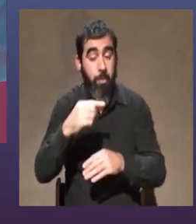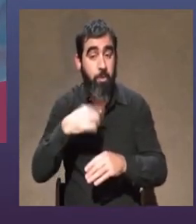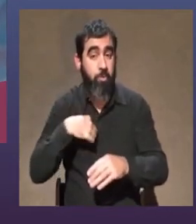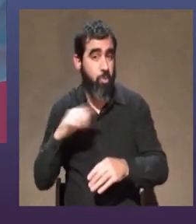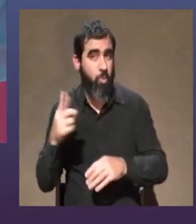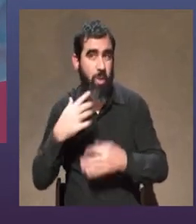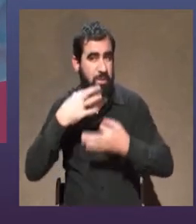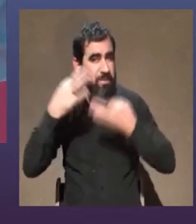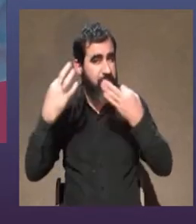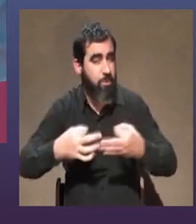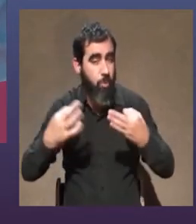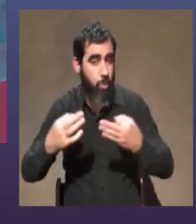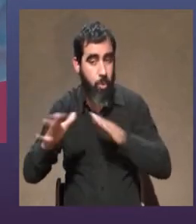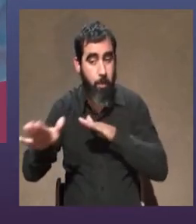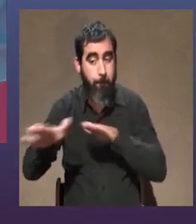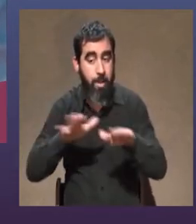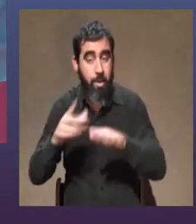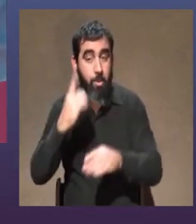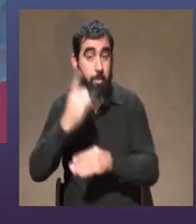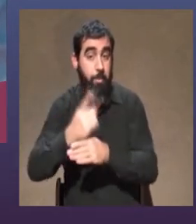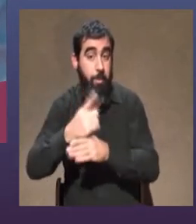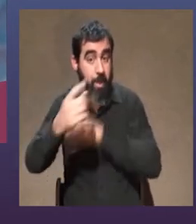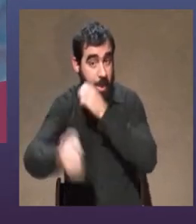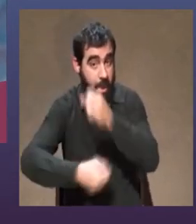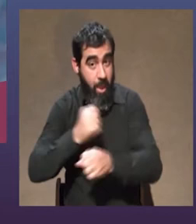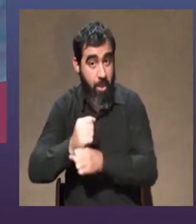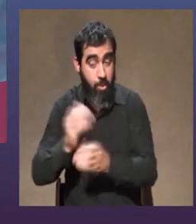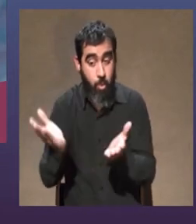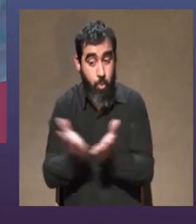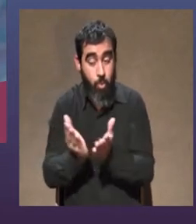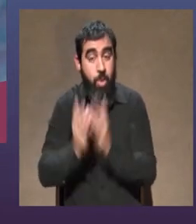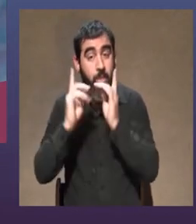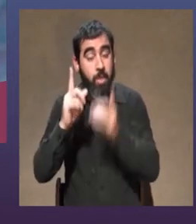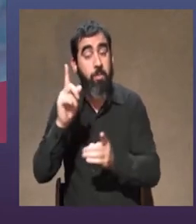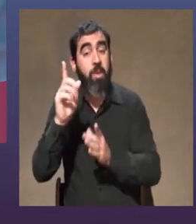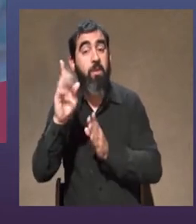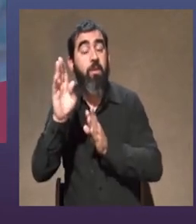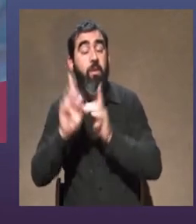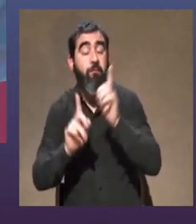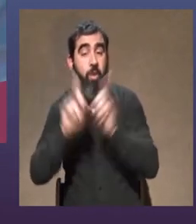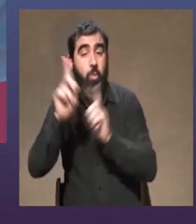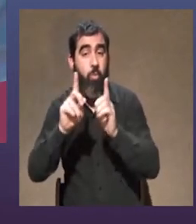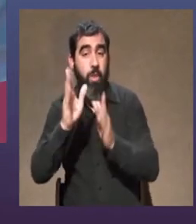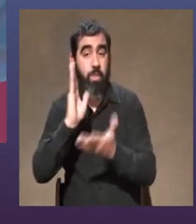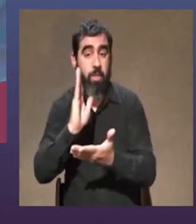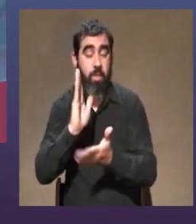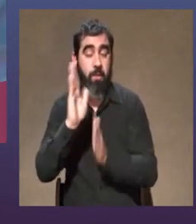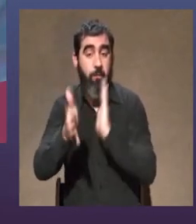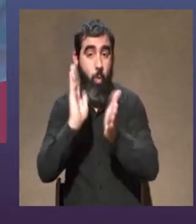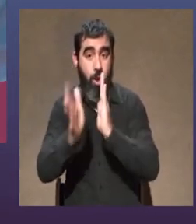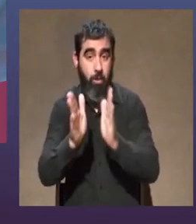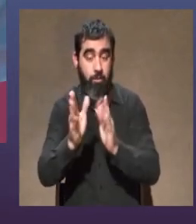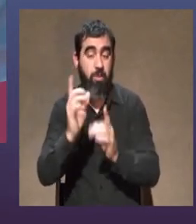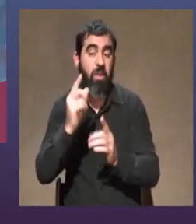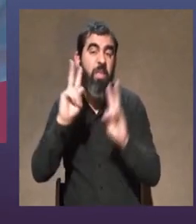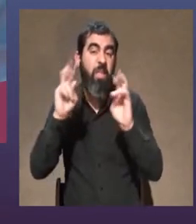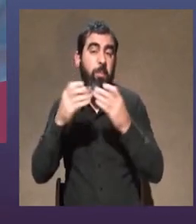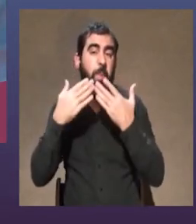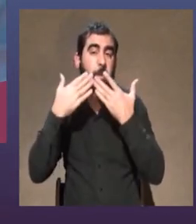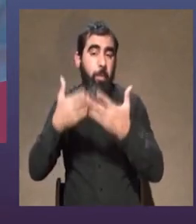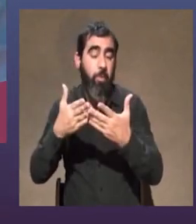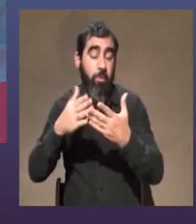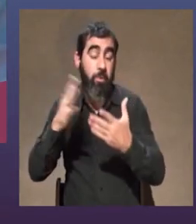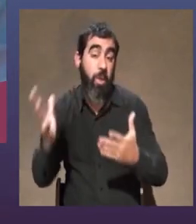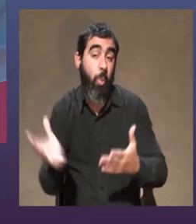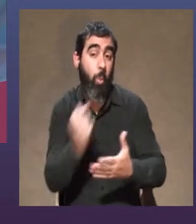tenía tan seguro que en paralelo al primer año de la EMAD hice un año de facultad de Derecho. Y creo que en definitiva, en relación a la pregunta, bueno, terminé